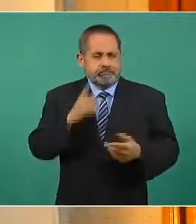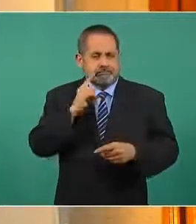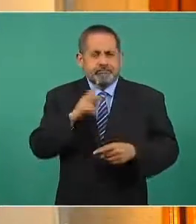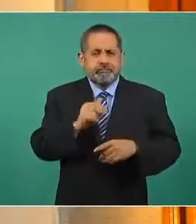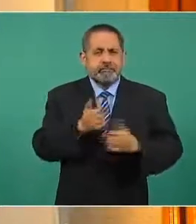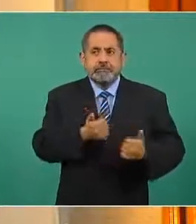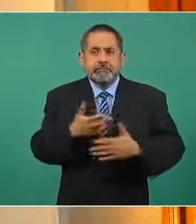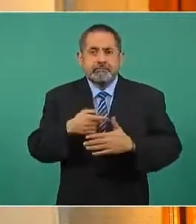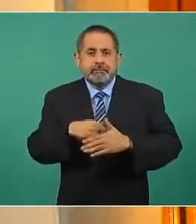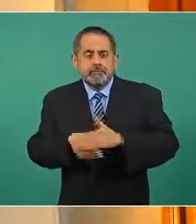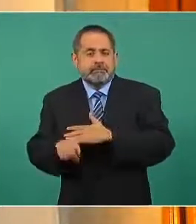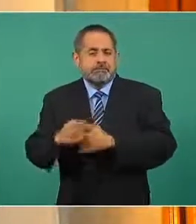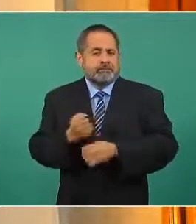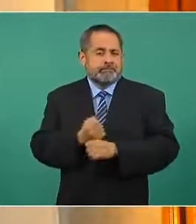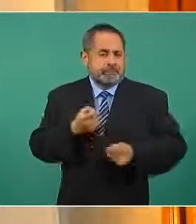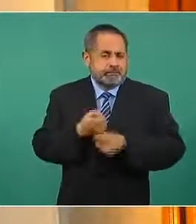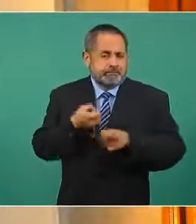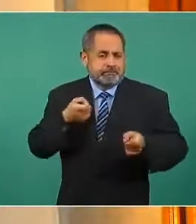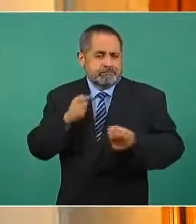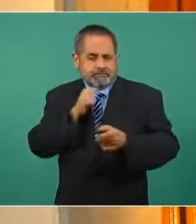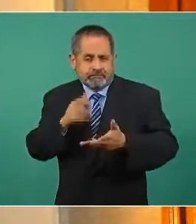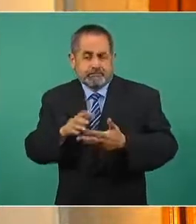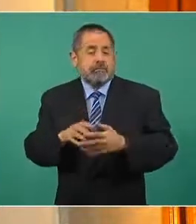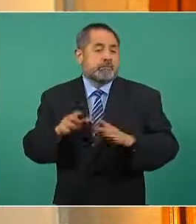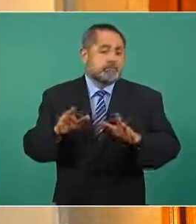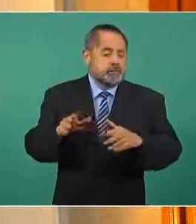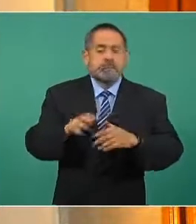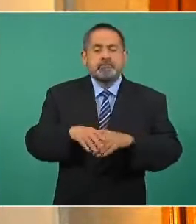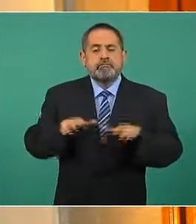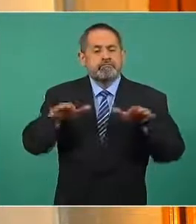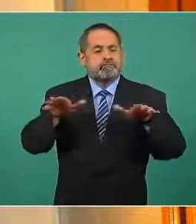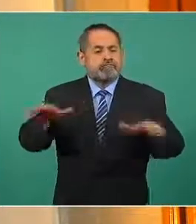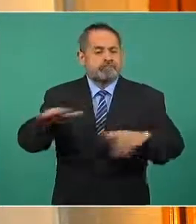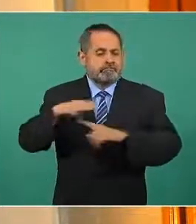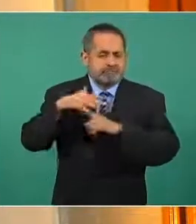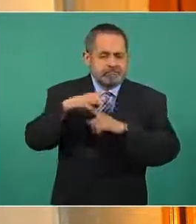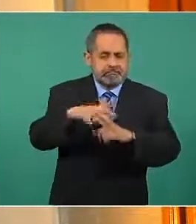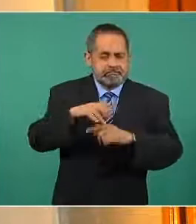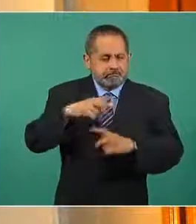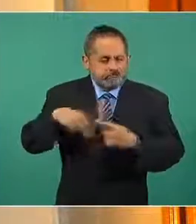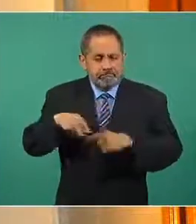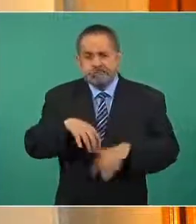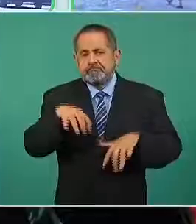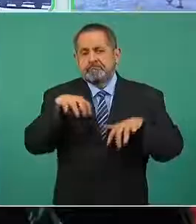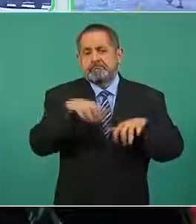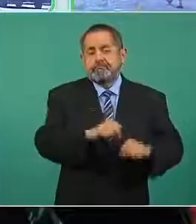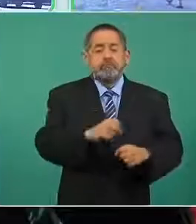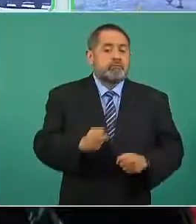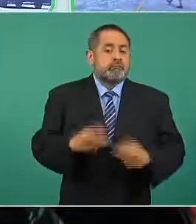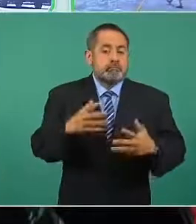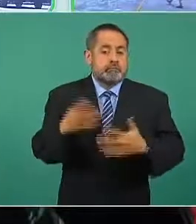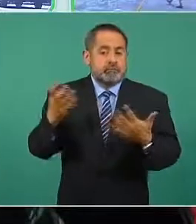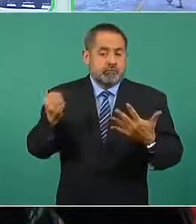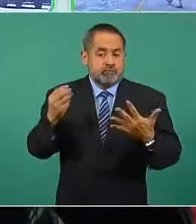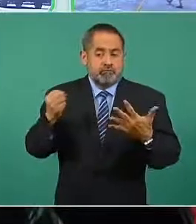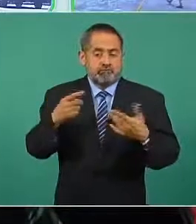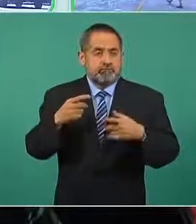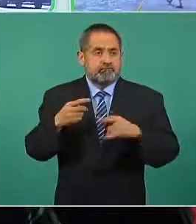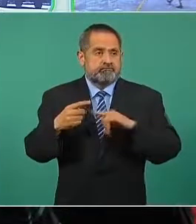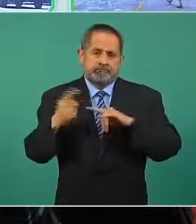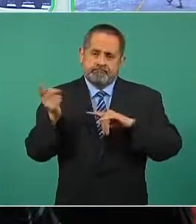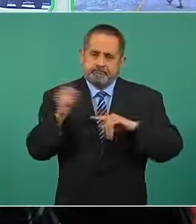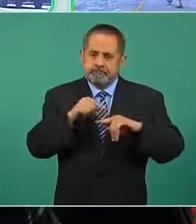operaciones de intercepción aérea donde hubo nueve detecciones en este mes de aeronaves sospechosas